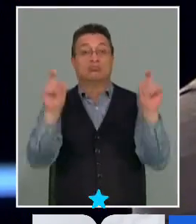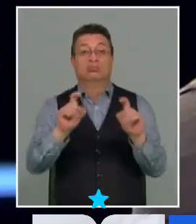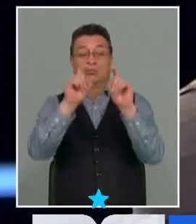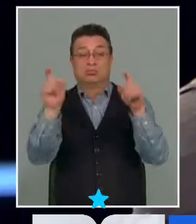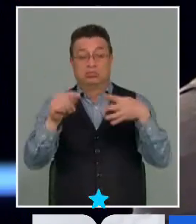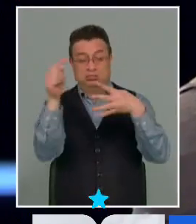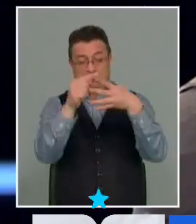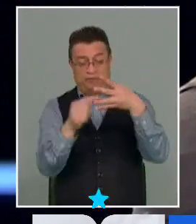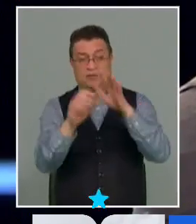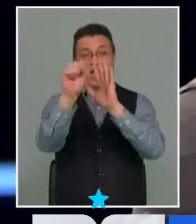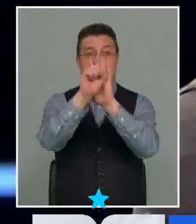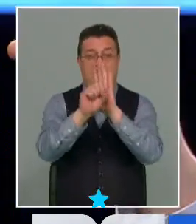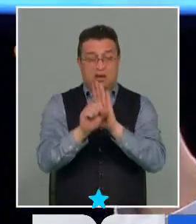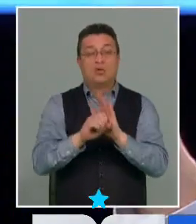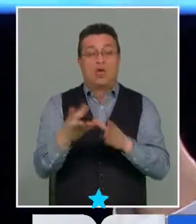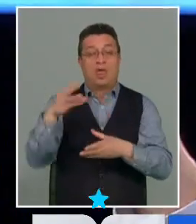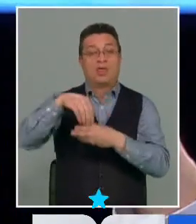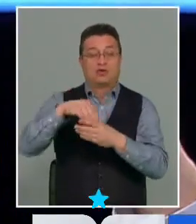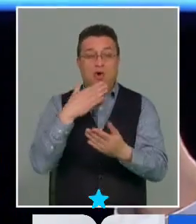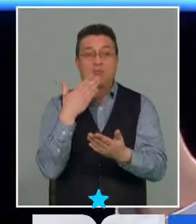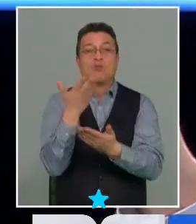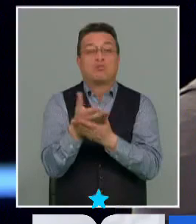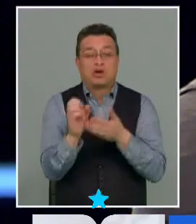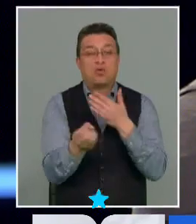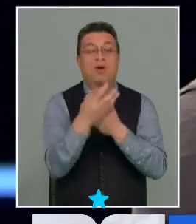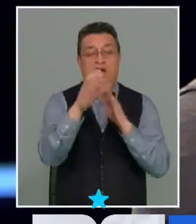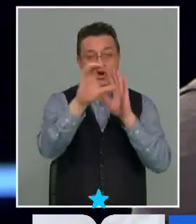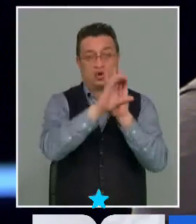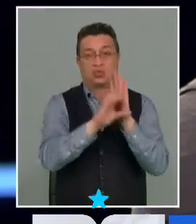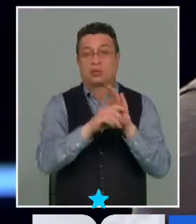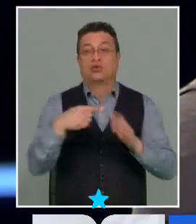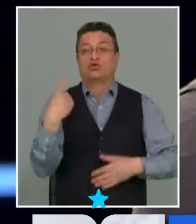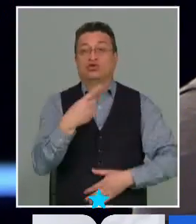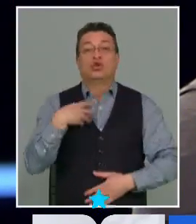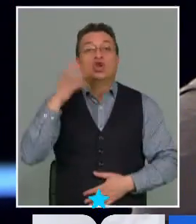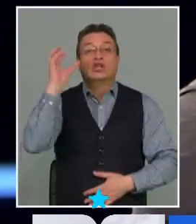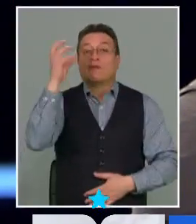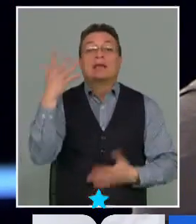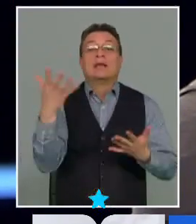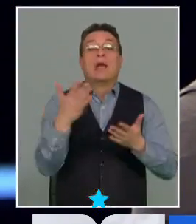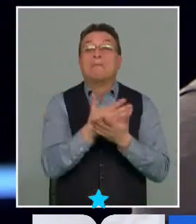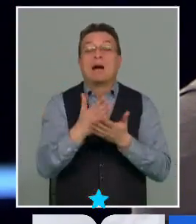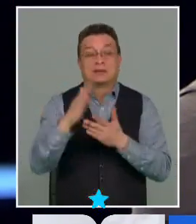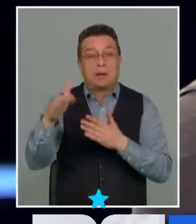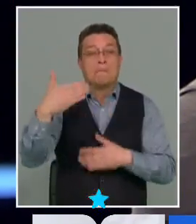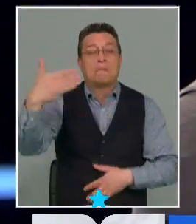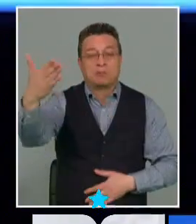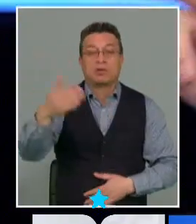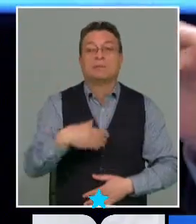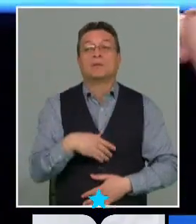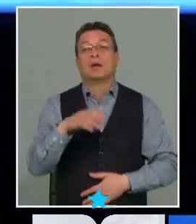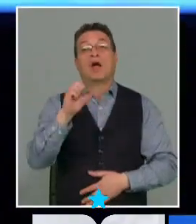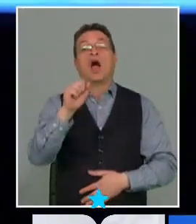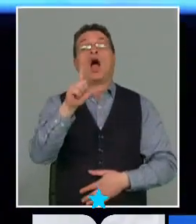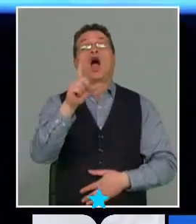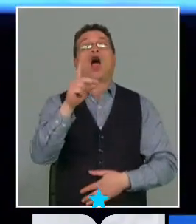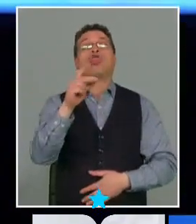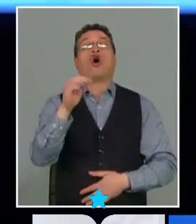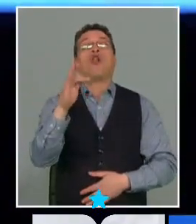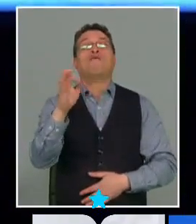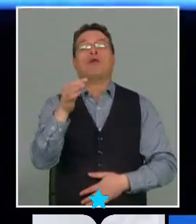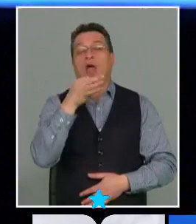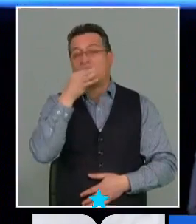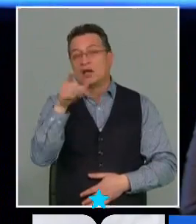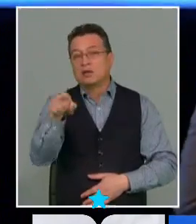varios de los artículos que están dentro de la propuesta de nueva Constitución de que no sabemos qué va a pasar el de Déjame detenerme ahí, Camilo. Adolfo, incertidumbre es lo que